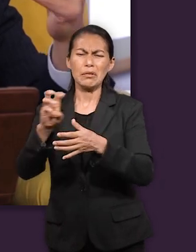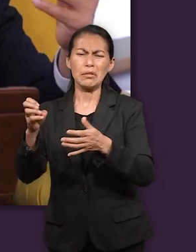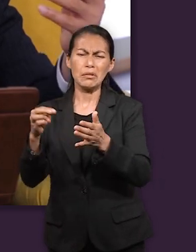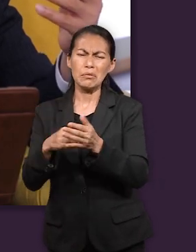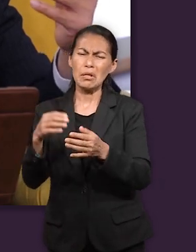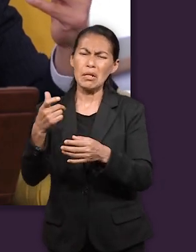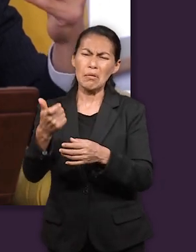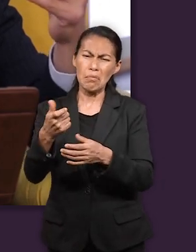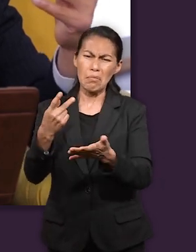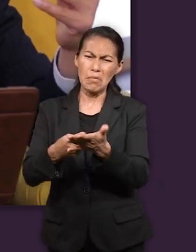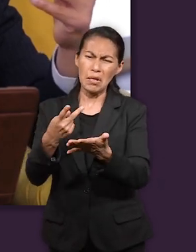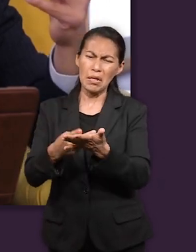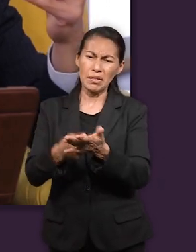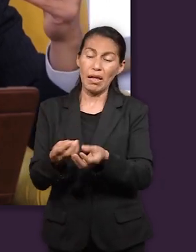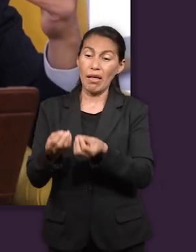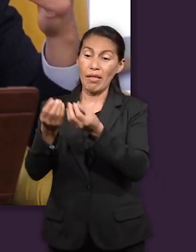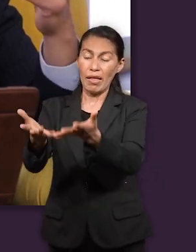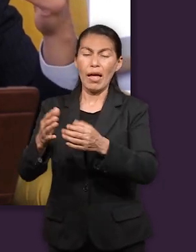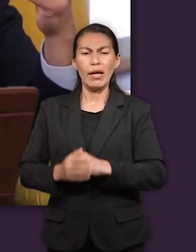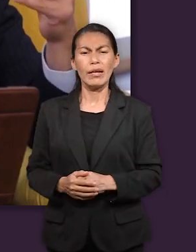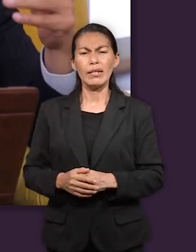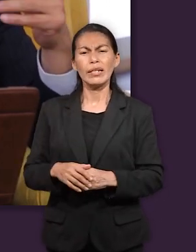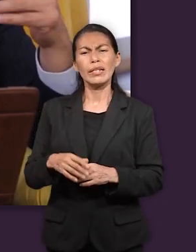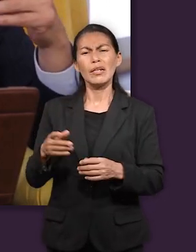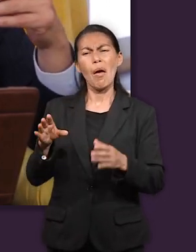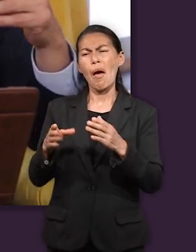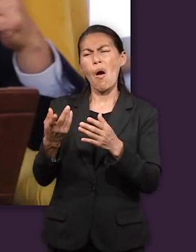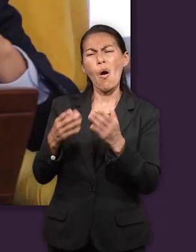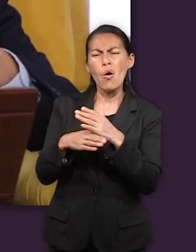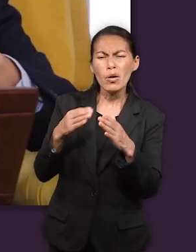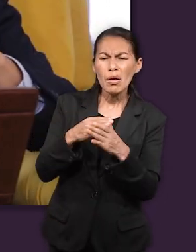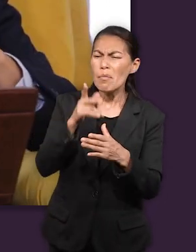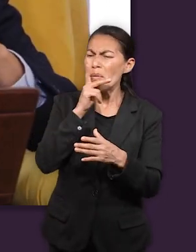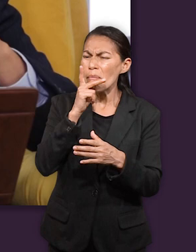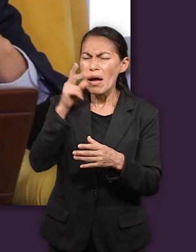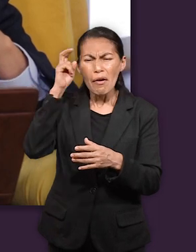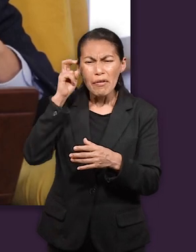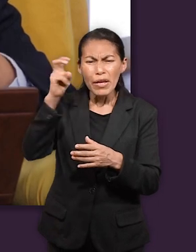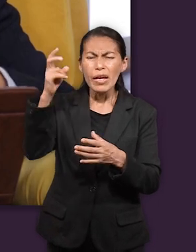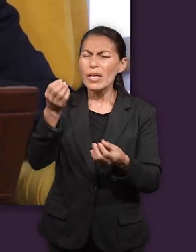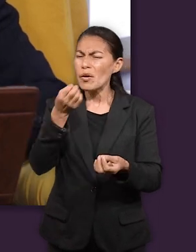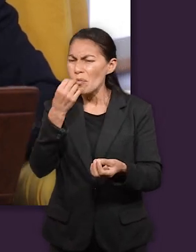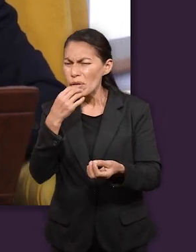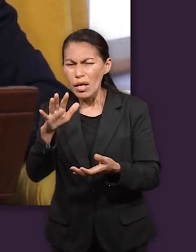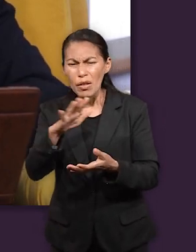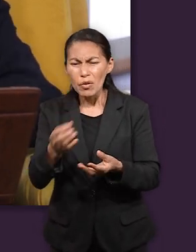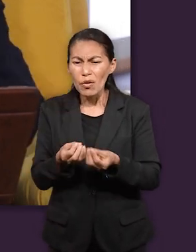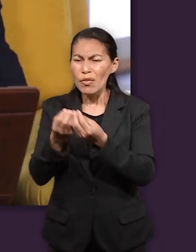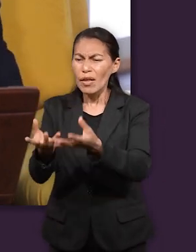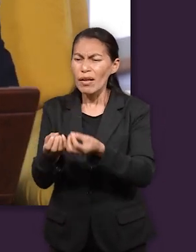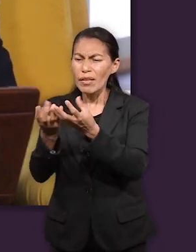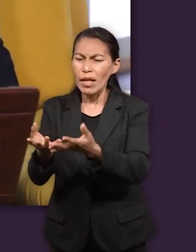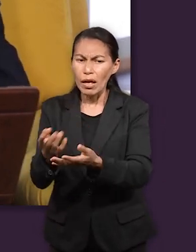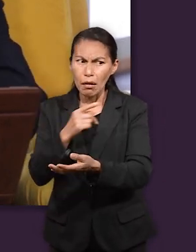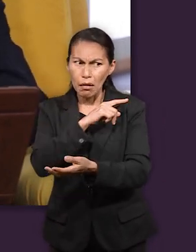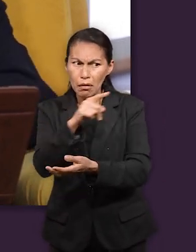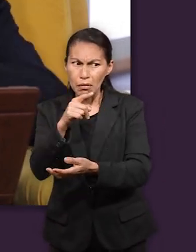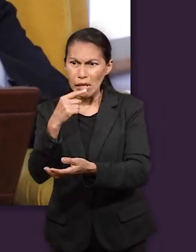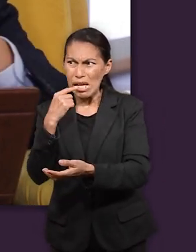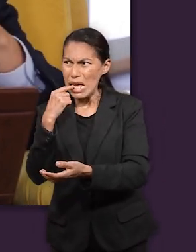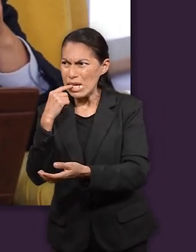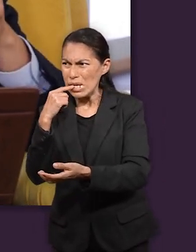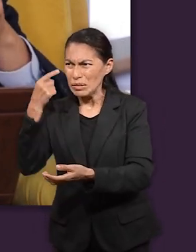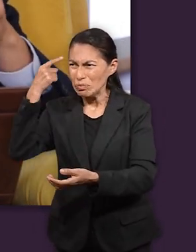de Egipto 10 asnas cargadas de trigo pan y comida esto para el viaje de su padre fíjense lo interesante no se